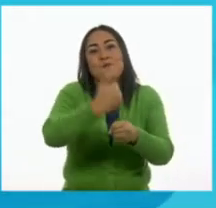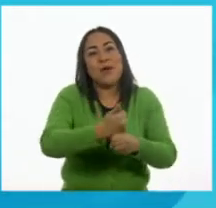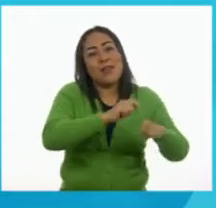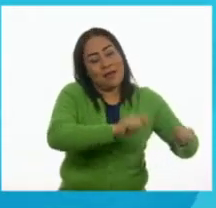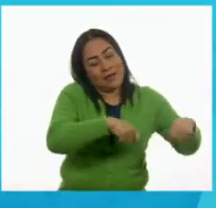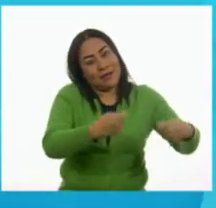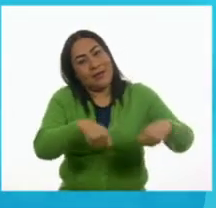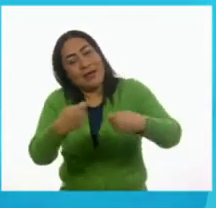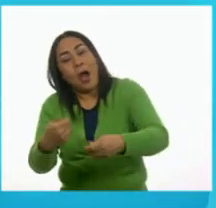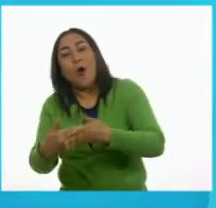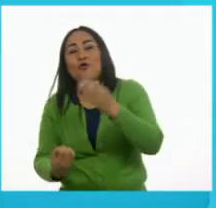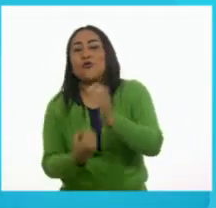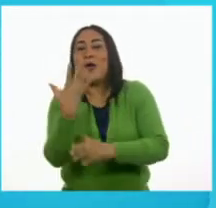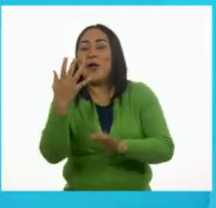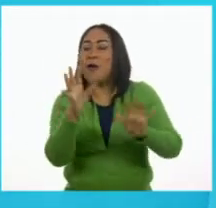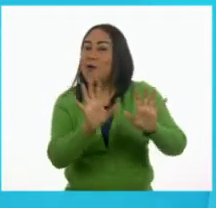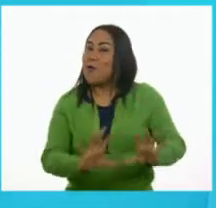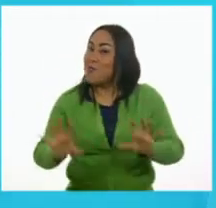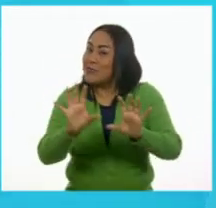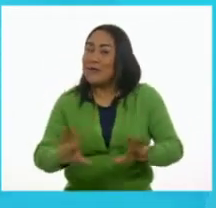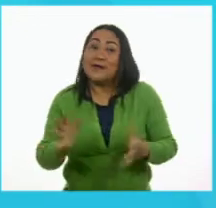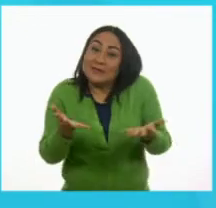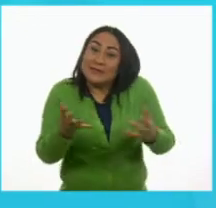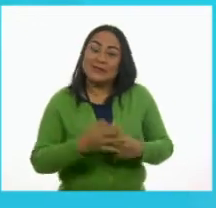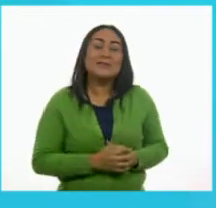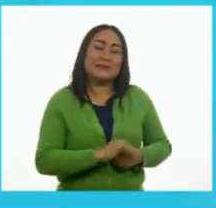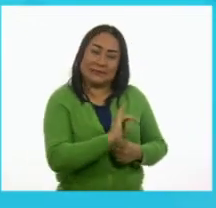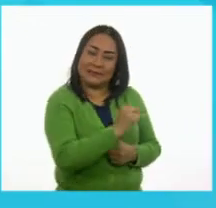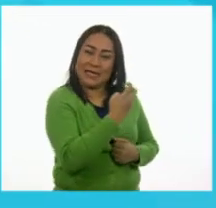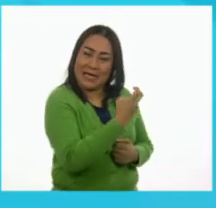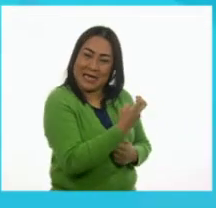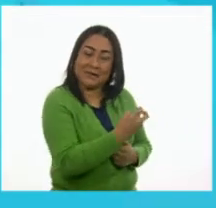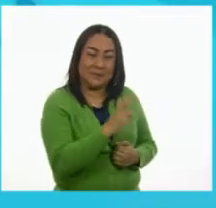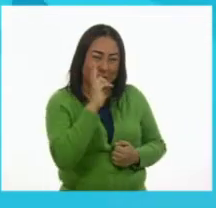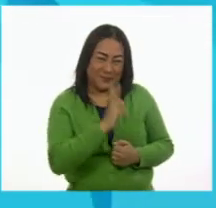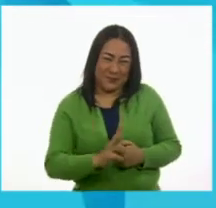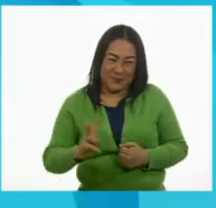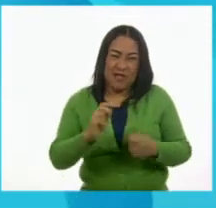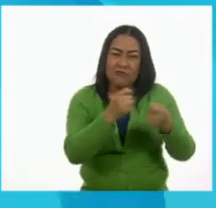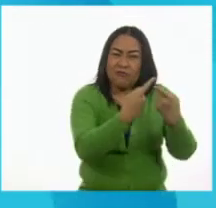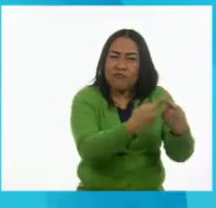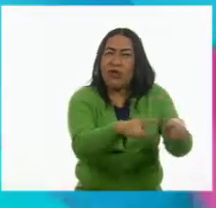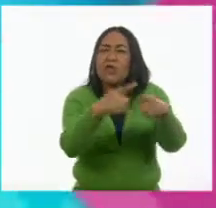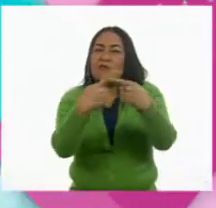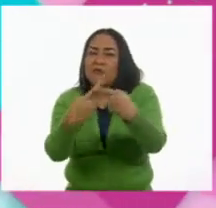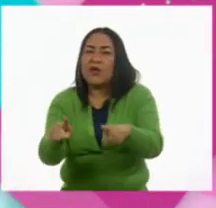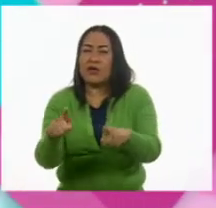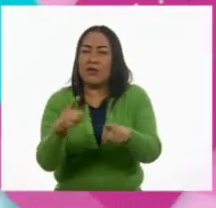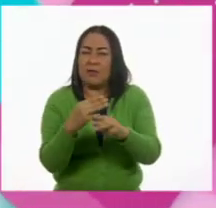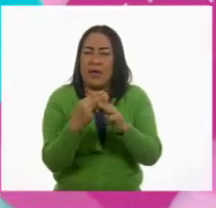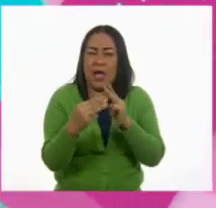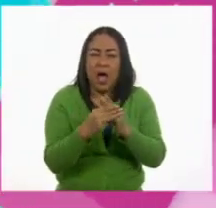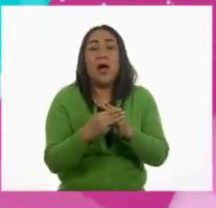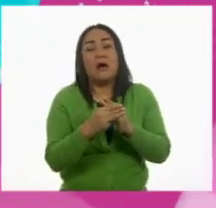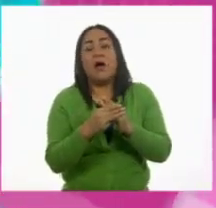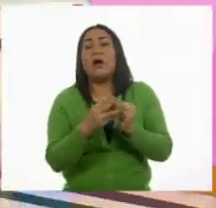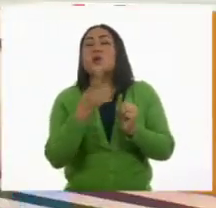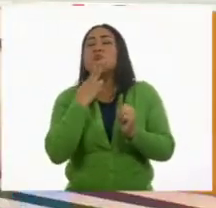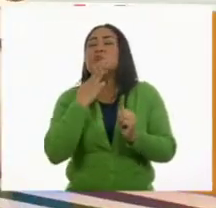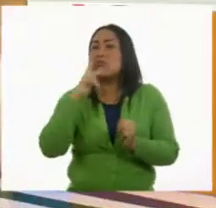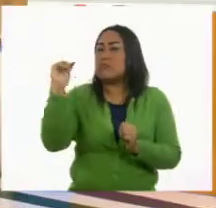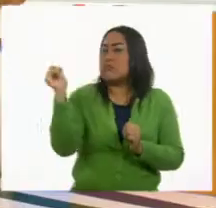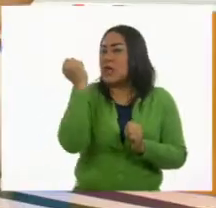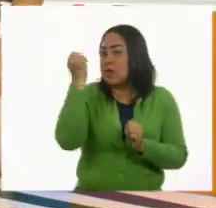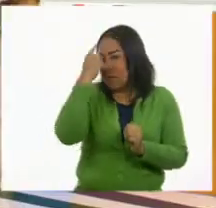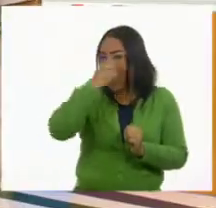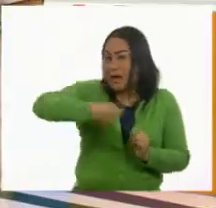Eso es increíble. Así es, Pilar. En estos aparatos podemos ver cómo la tecnología influye en nuestra vida y nos las hace